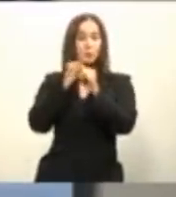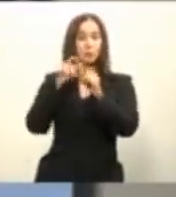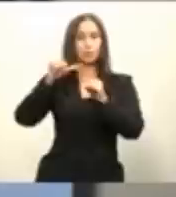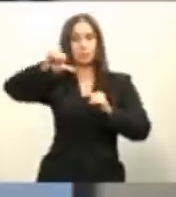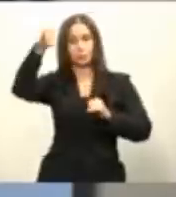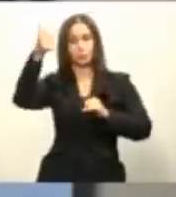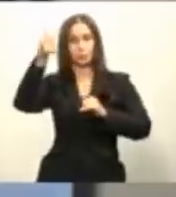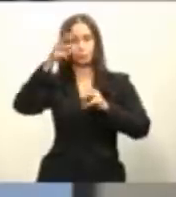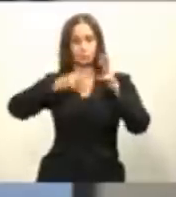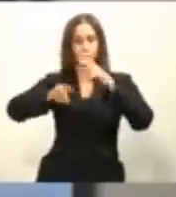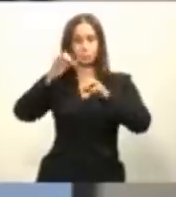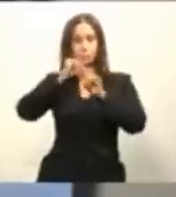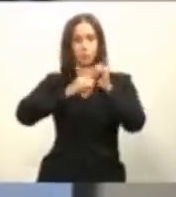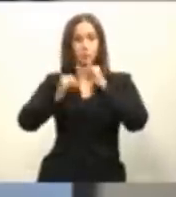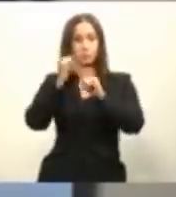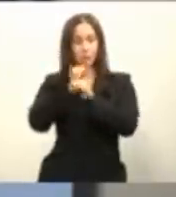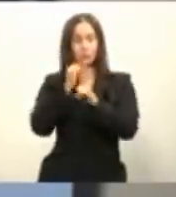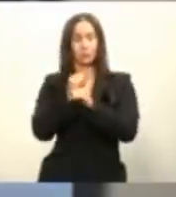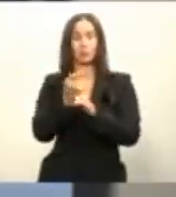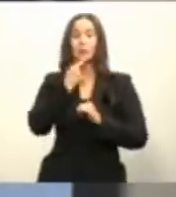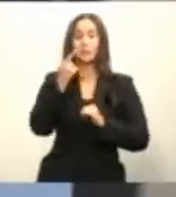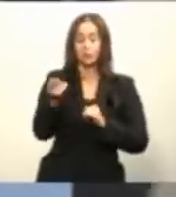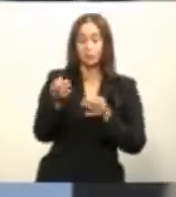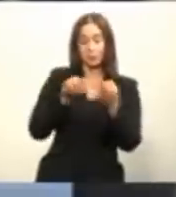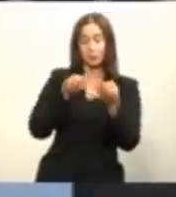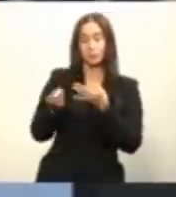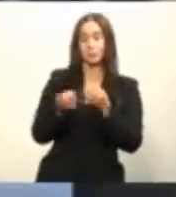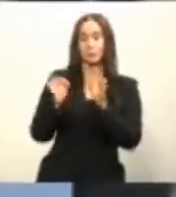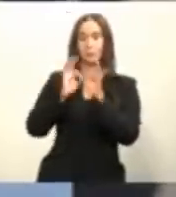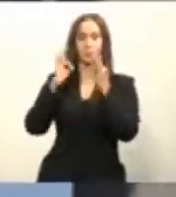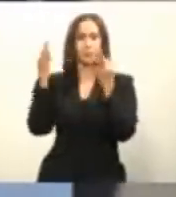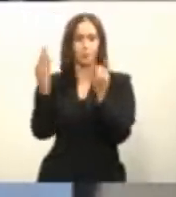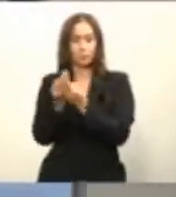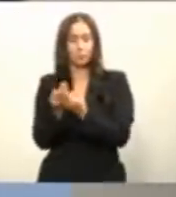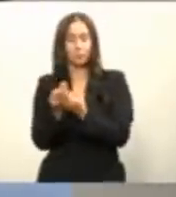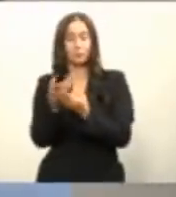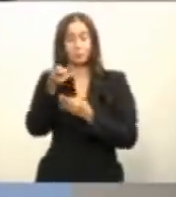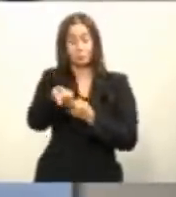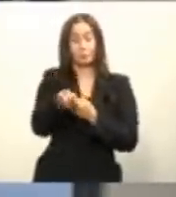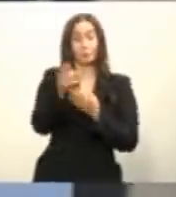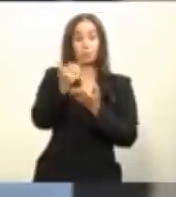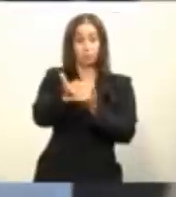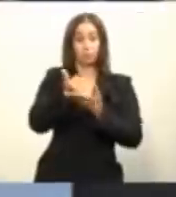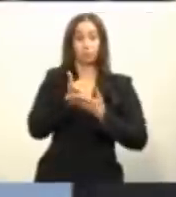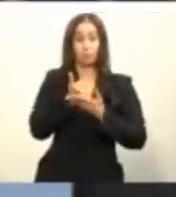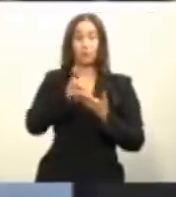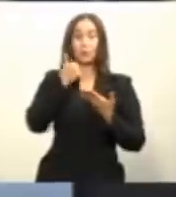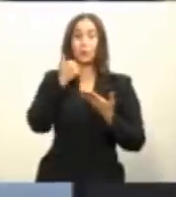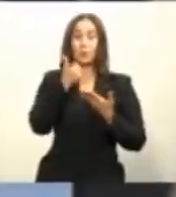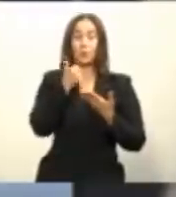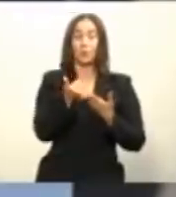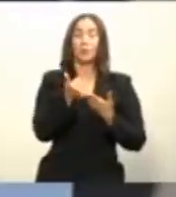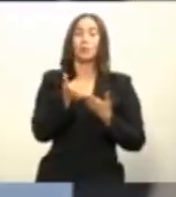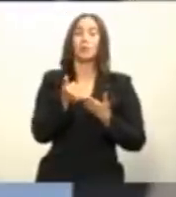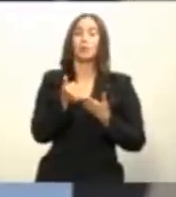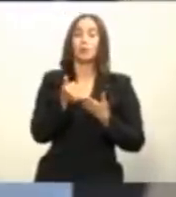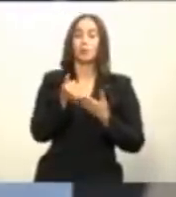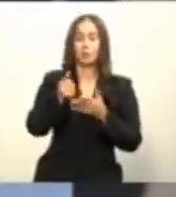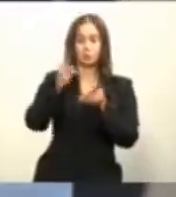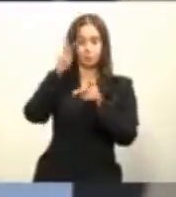válido que una familia con una ayuda bien focalizada como se presente como se presente a hacer aquí a través de por soli perfectamente